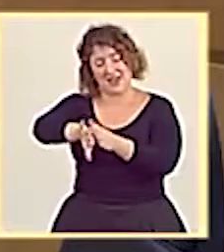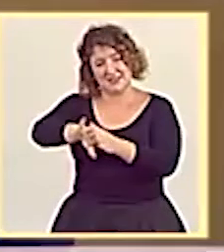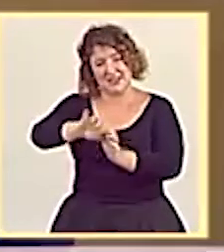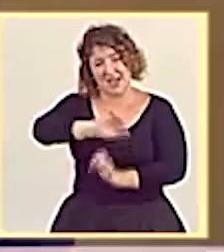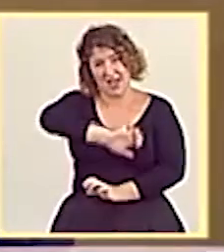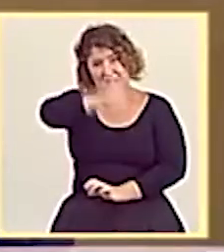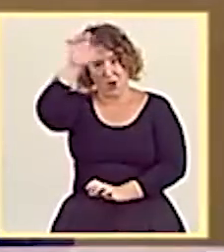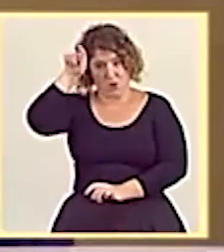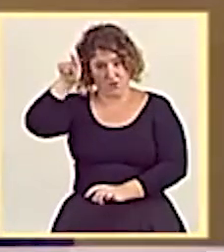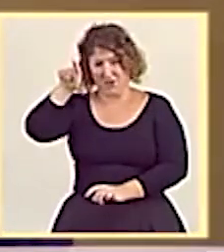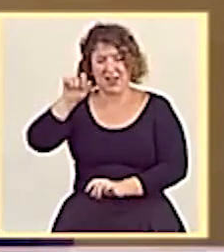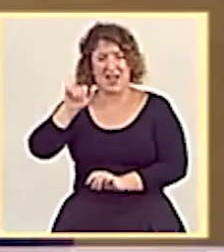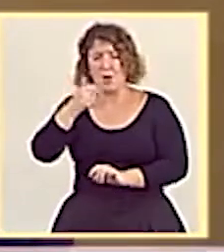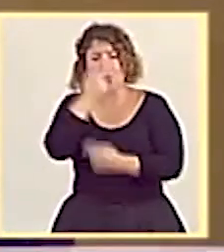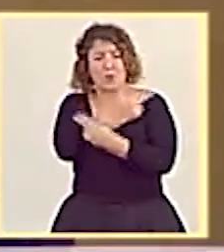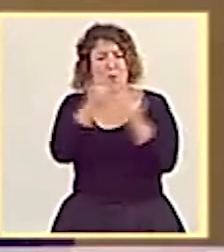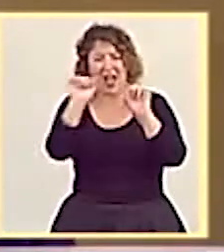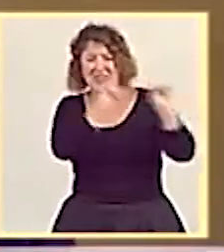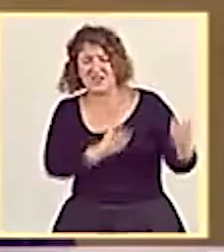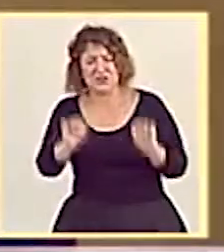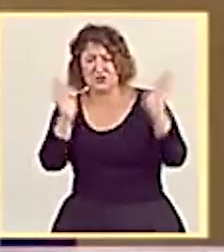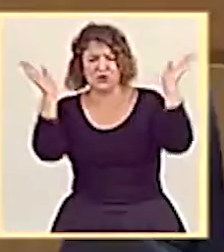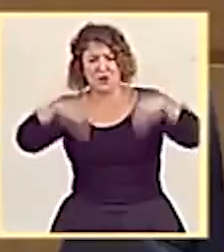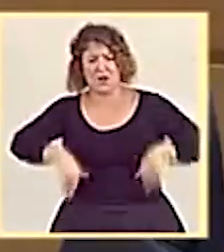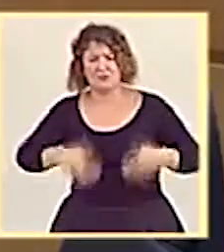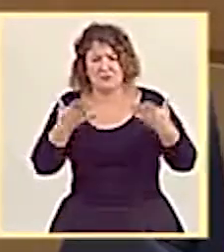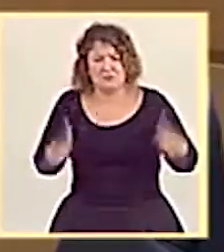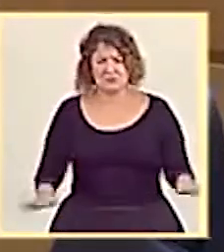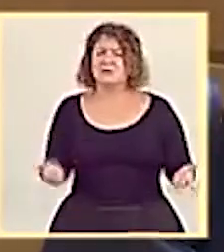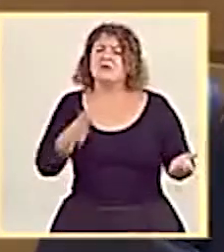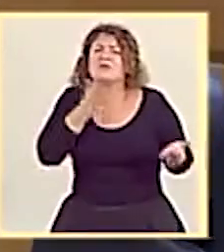defiende la educación pública. Dígame cómo es eso.